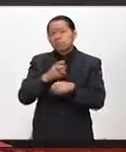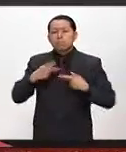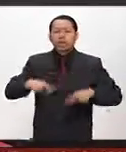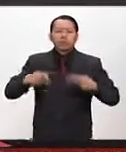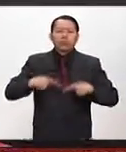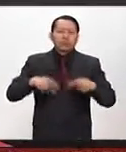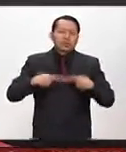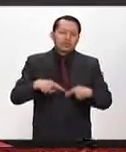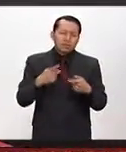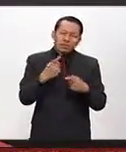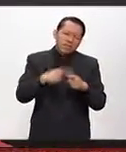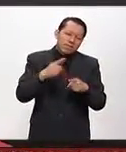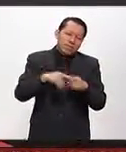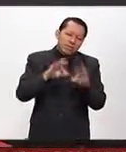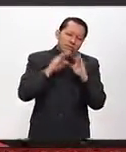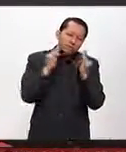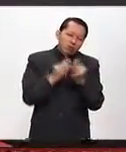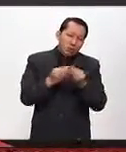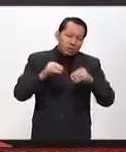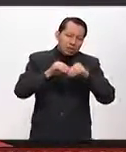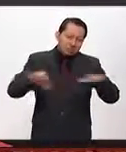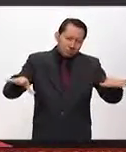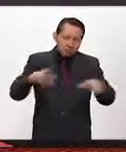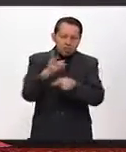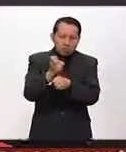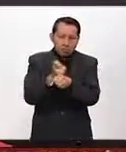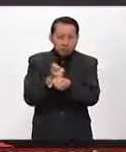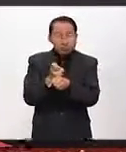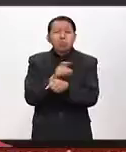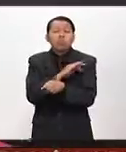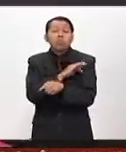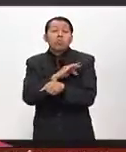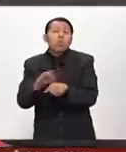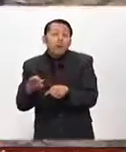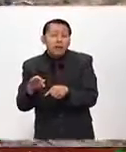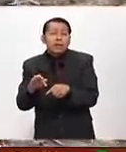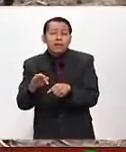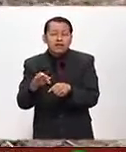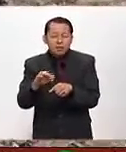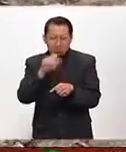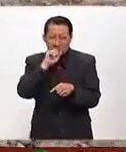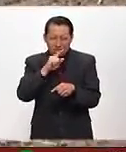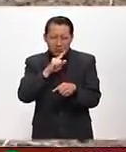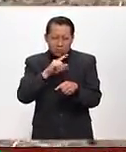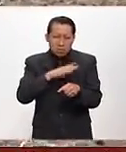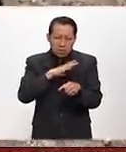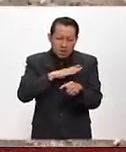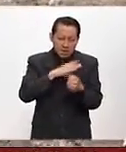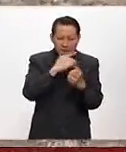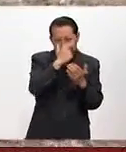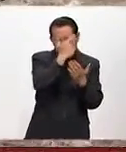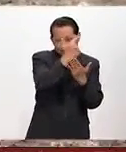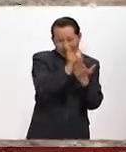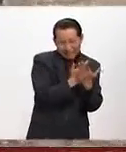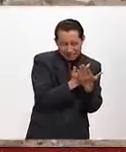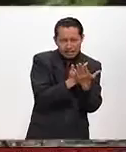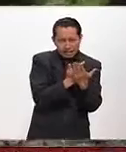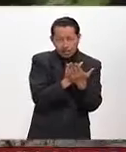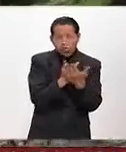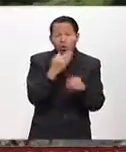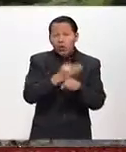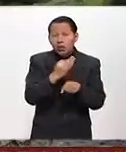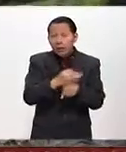diferentes medios para que vayan, se anoten en la CONAPOR. Ahorita ya tenemos alrededor de 14